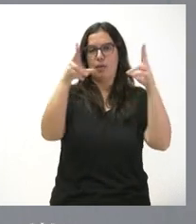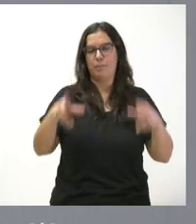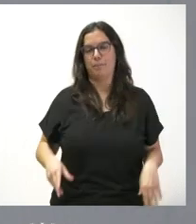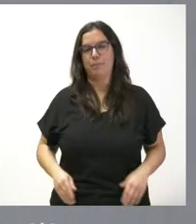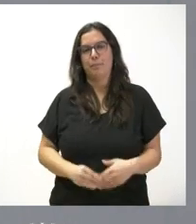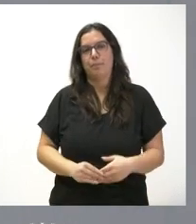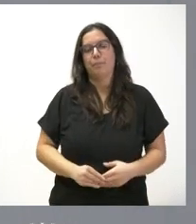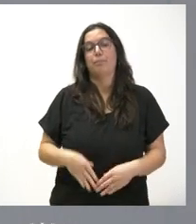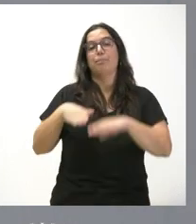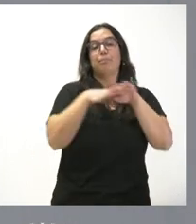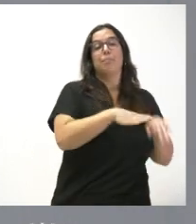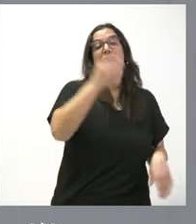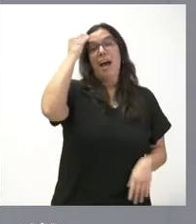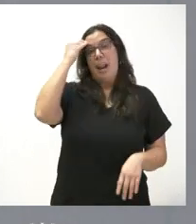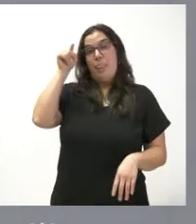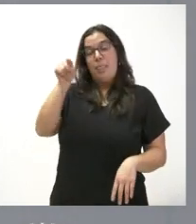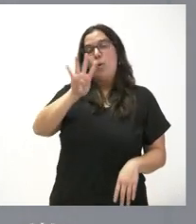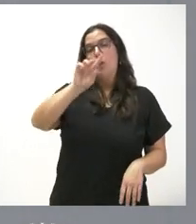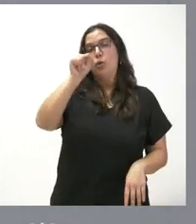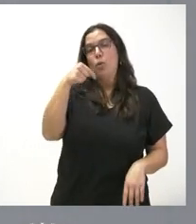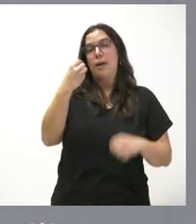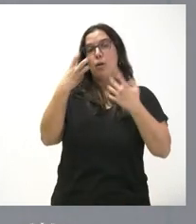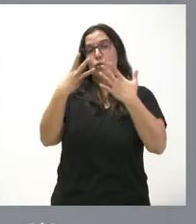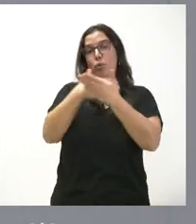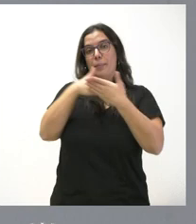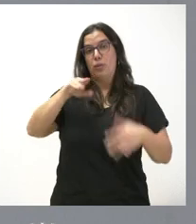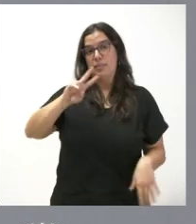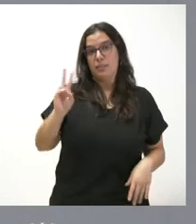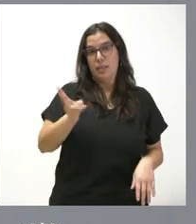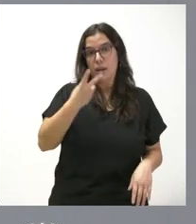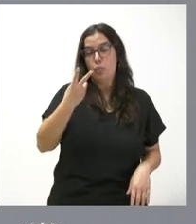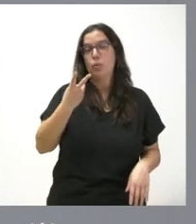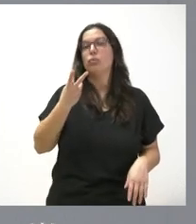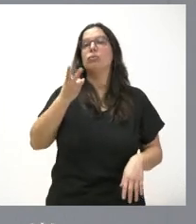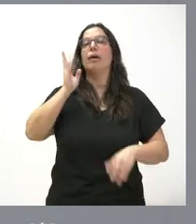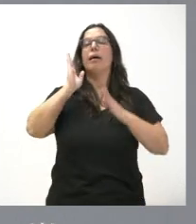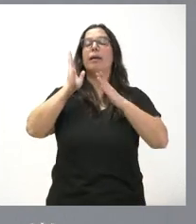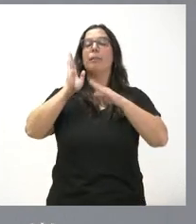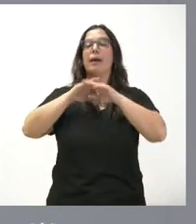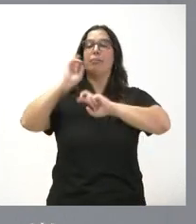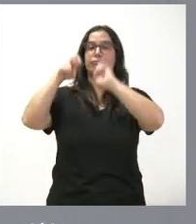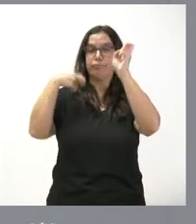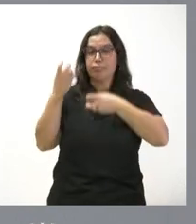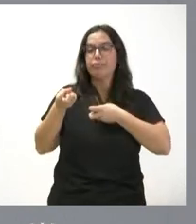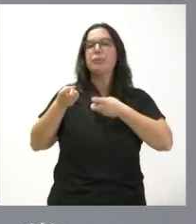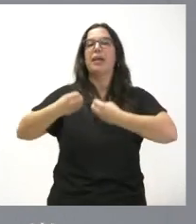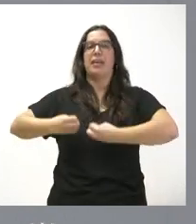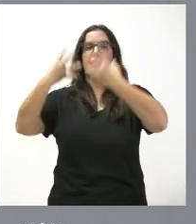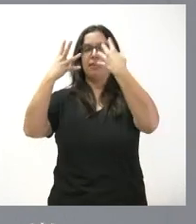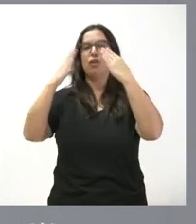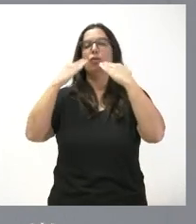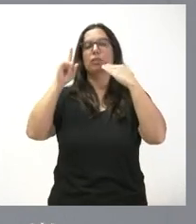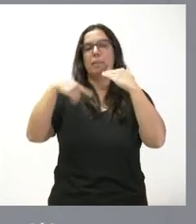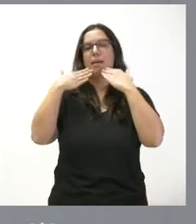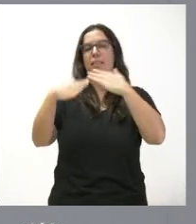Para Aranda de Duero, 4,8 millones de euros en rehabilitación de edificios, también financiados con fondos europeos Next Generation,